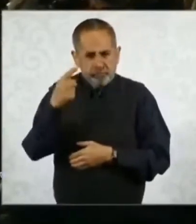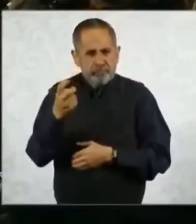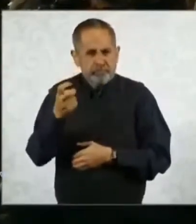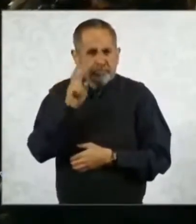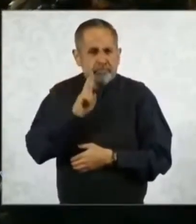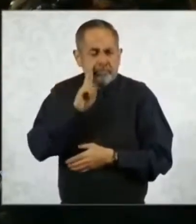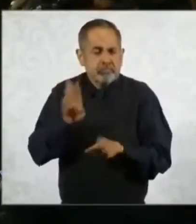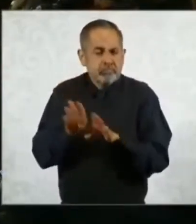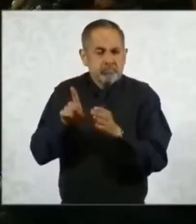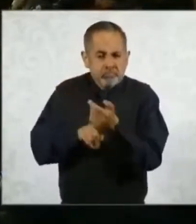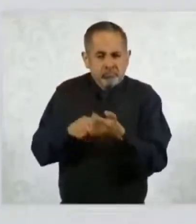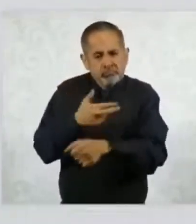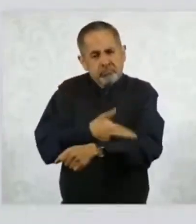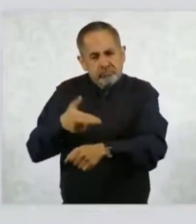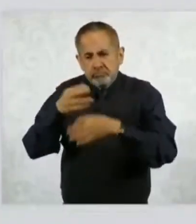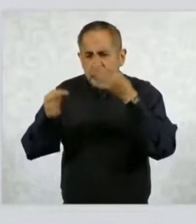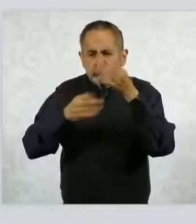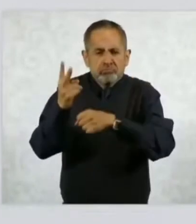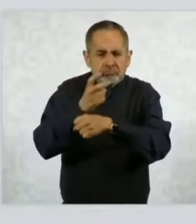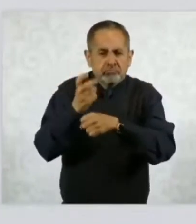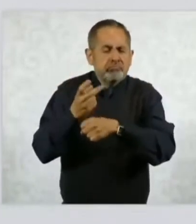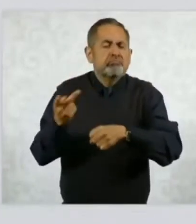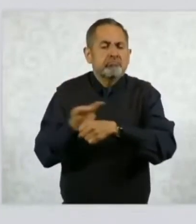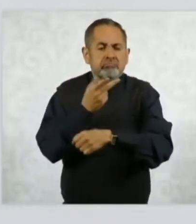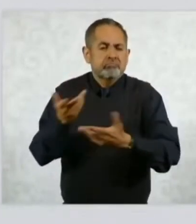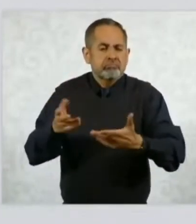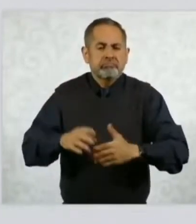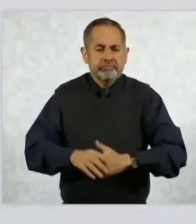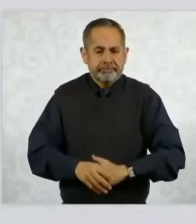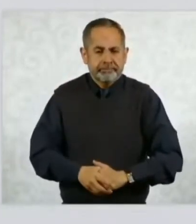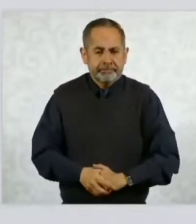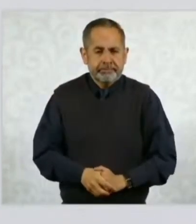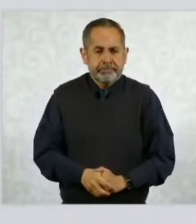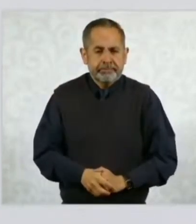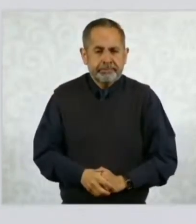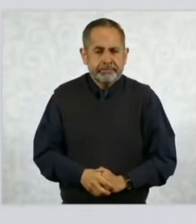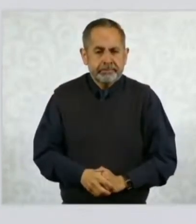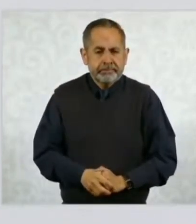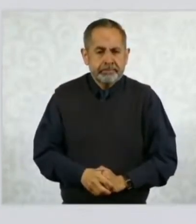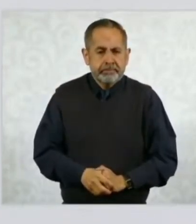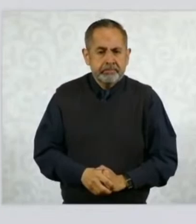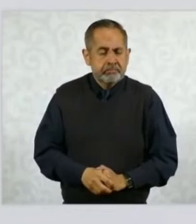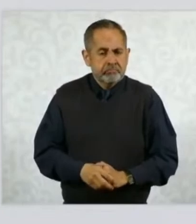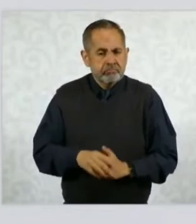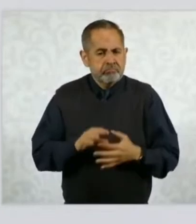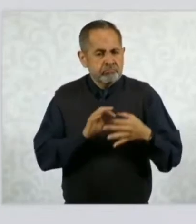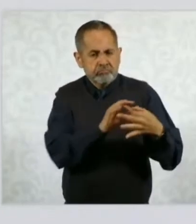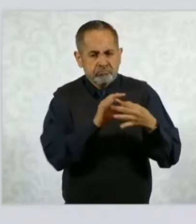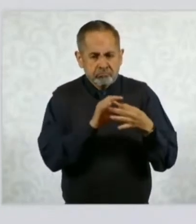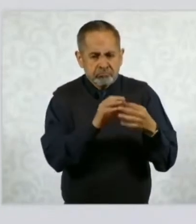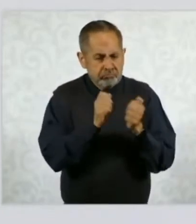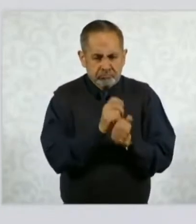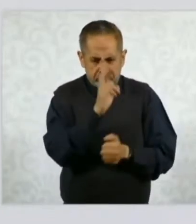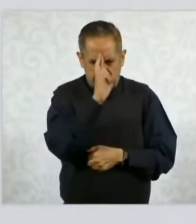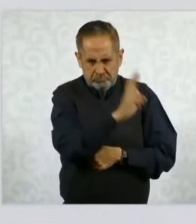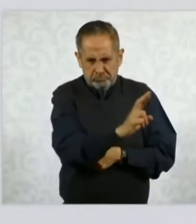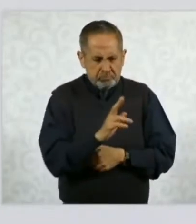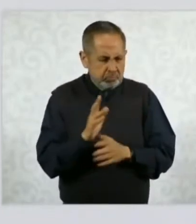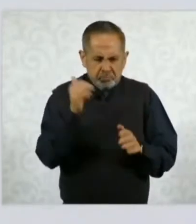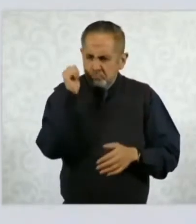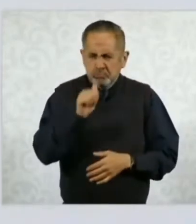convocatoria que se abre ya el 15 de octubre. Y la relación pues es de respeto, siempre ha sido de respeto, pero